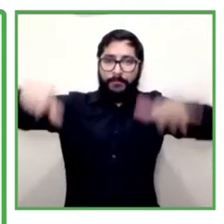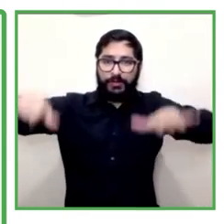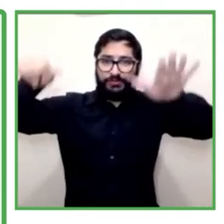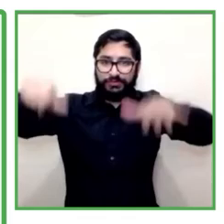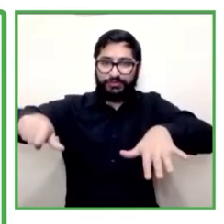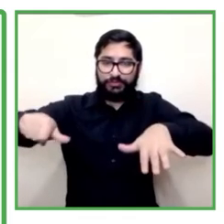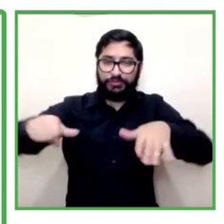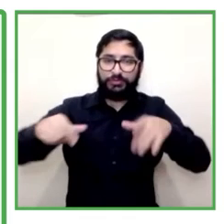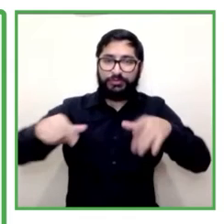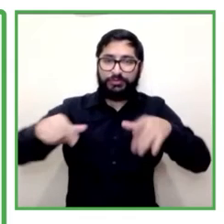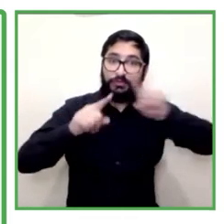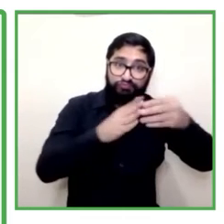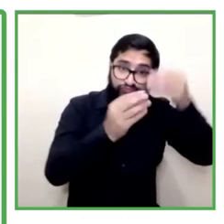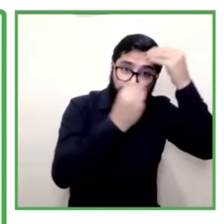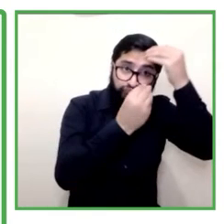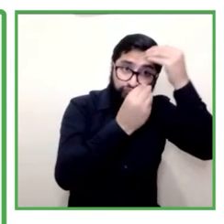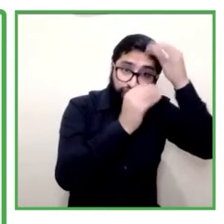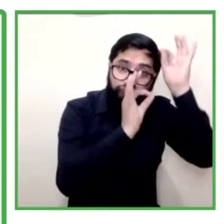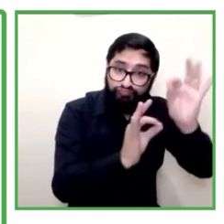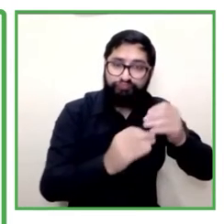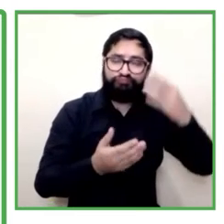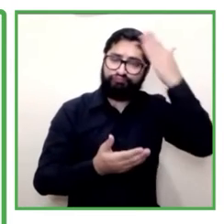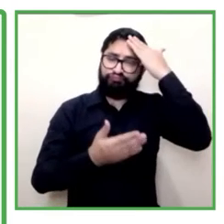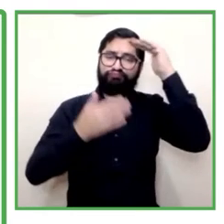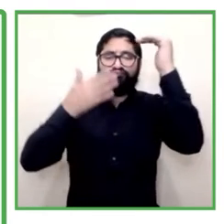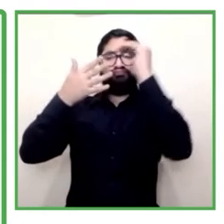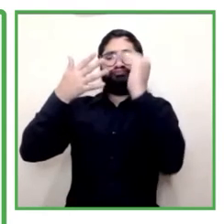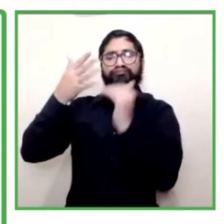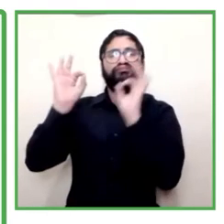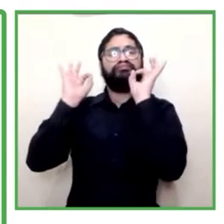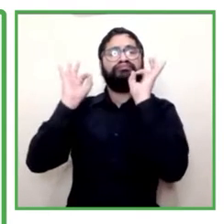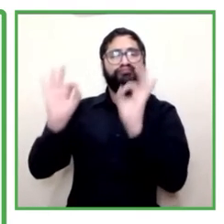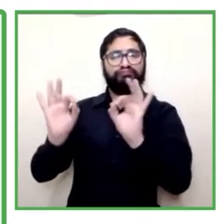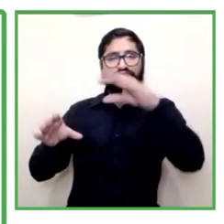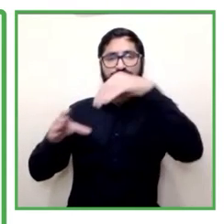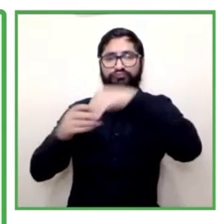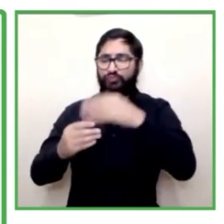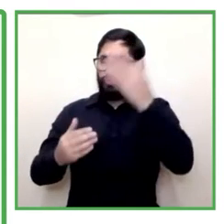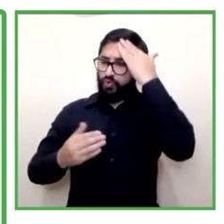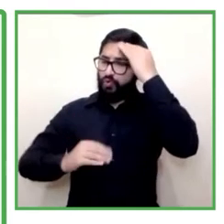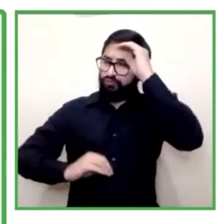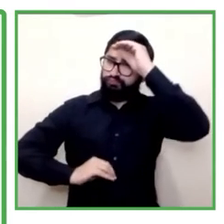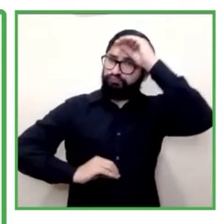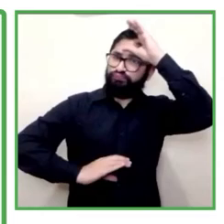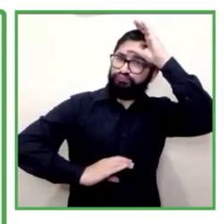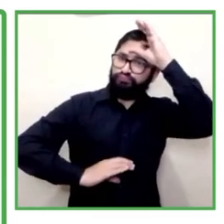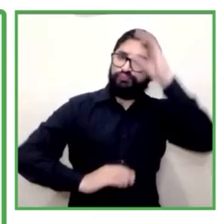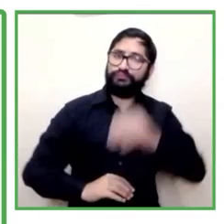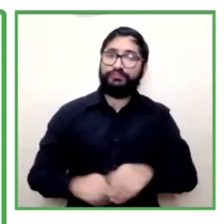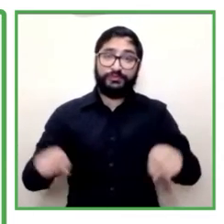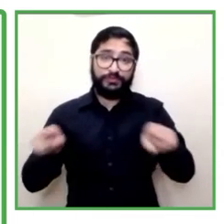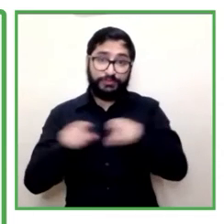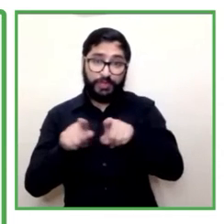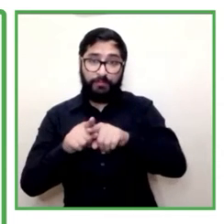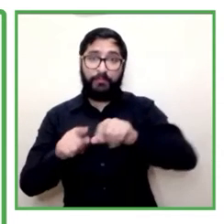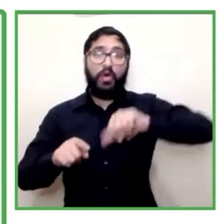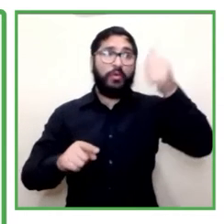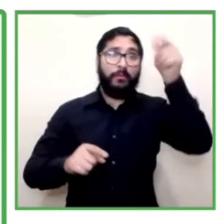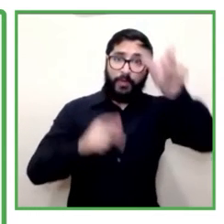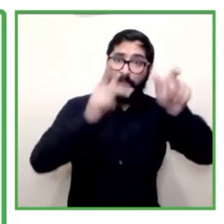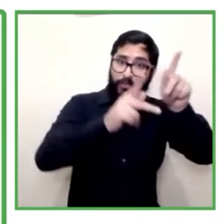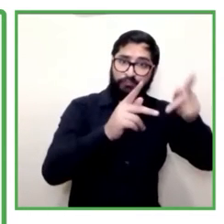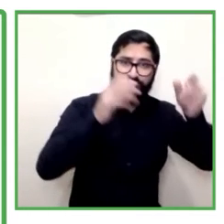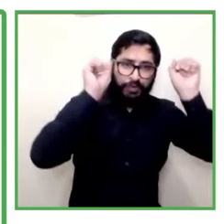asociadas a esta formación. Disponemos de algunas plataformas con videos tutoriales en lengua de señas